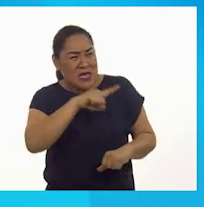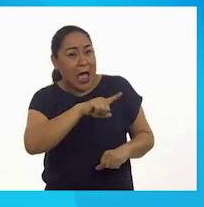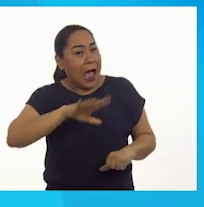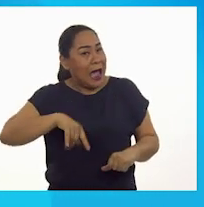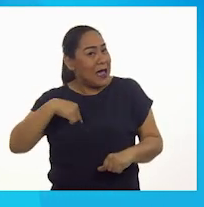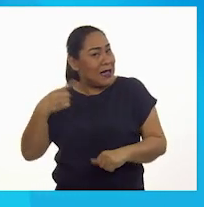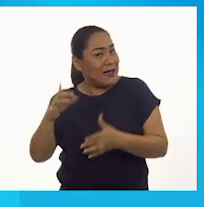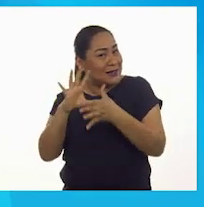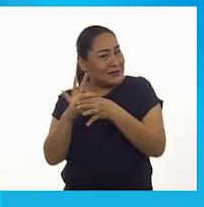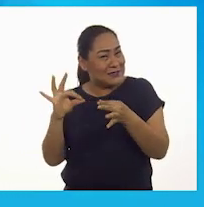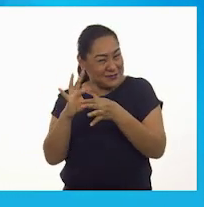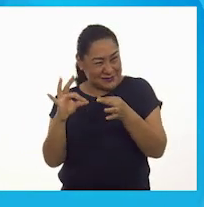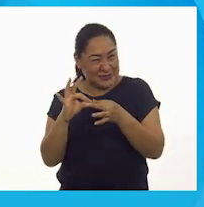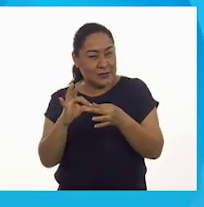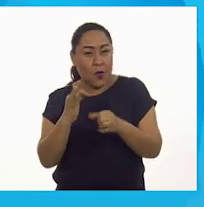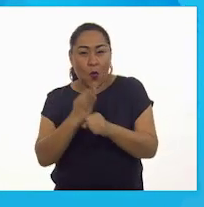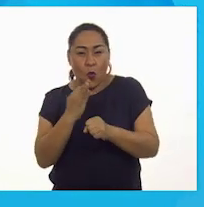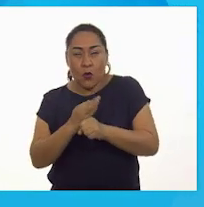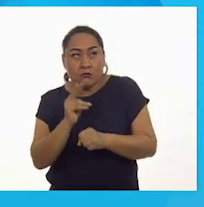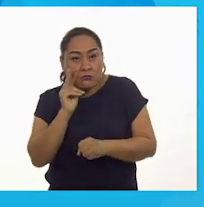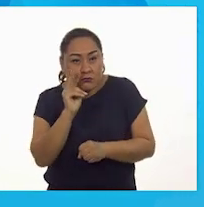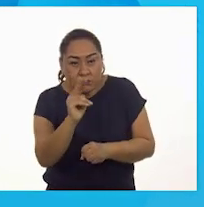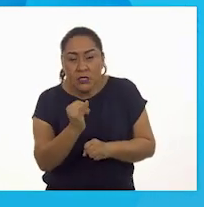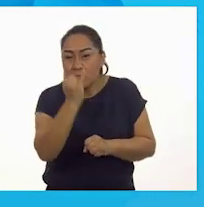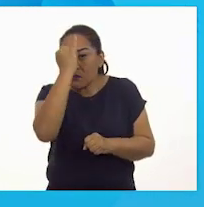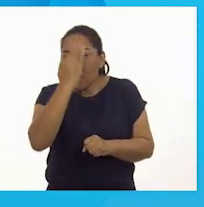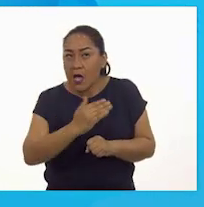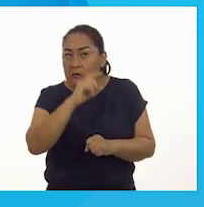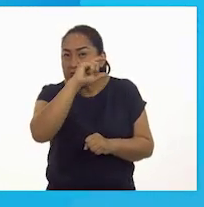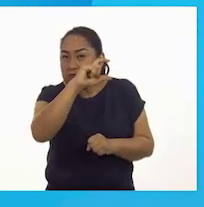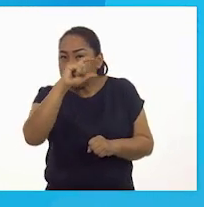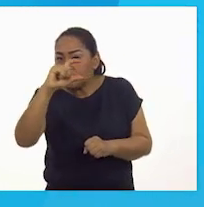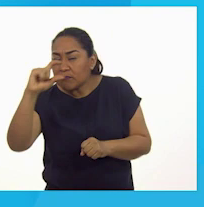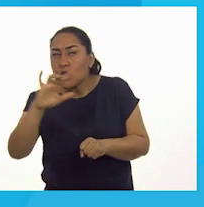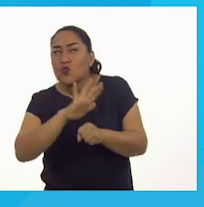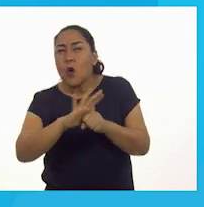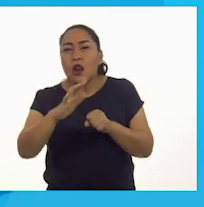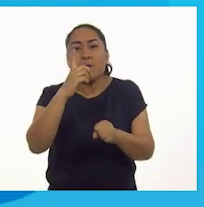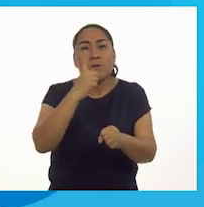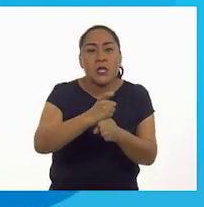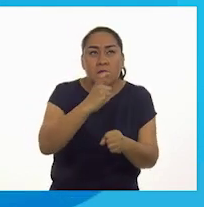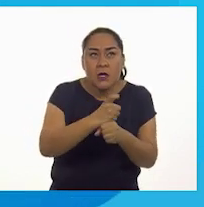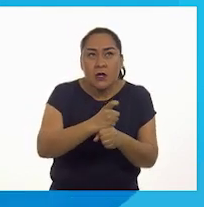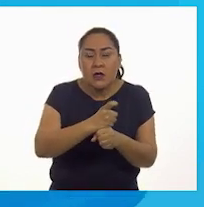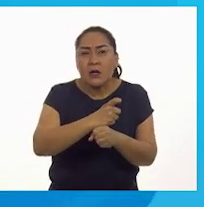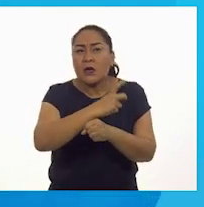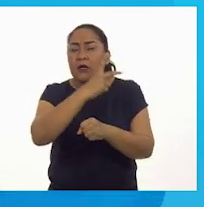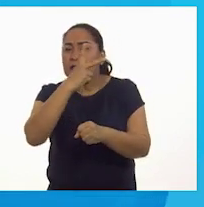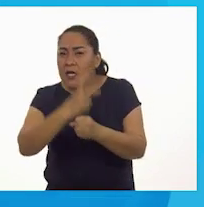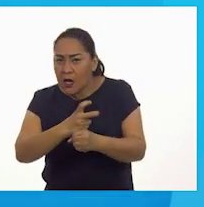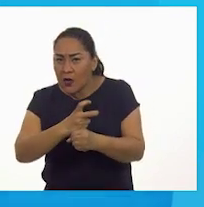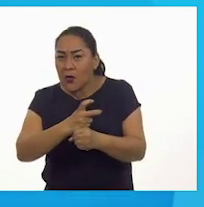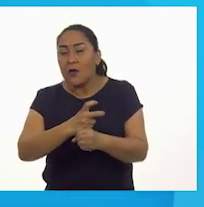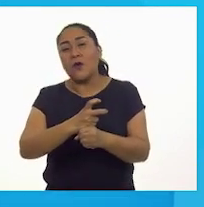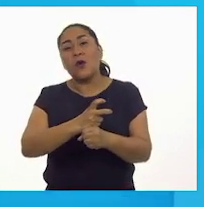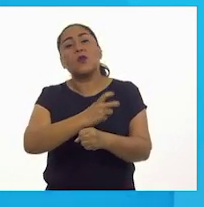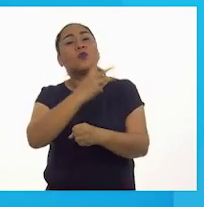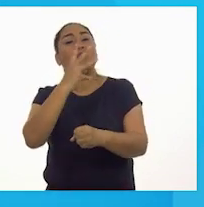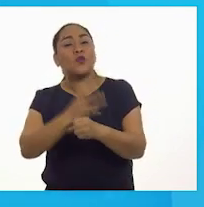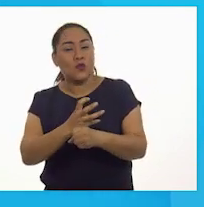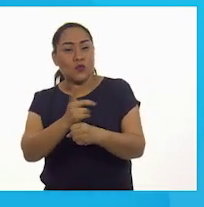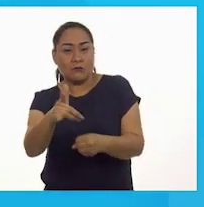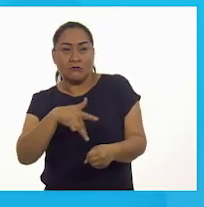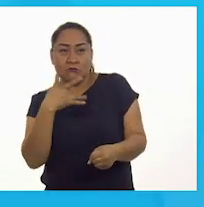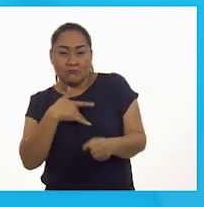Ahí tenemos imágenes que debemos ordenar de acuerdo a lo que va primero, lo que va después y con lo que finaliza.